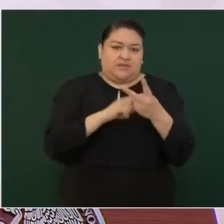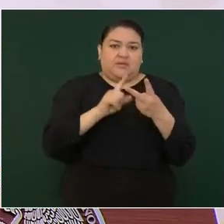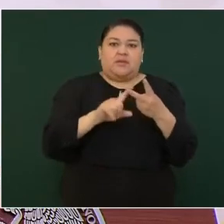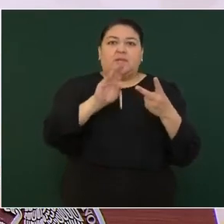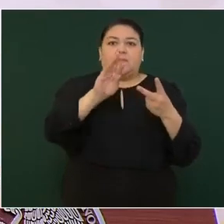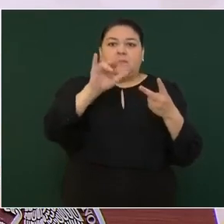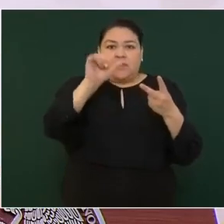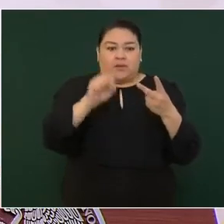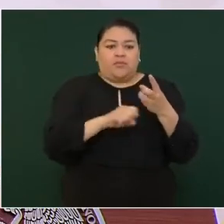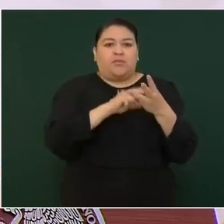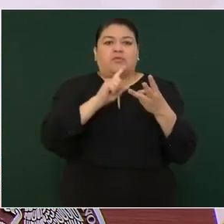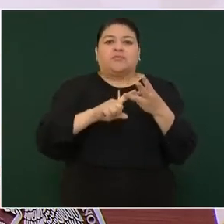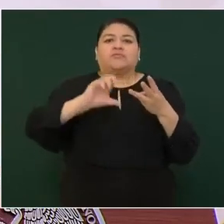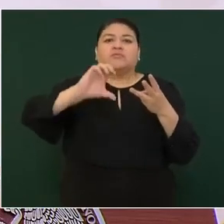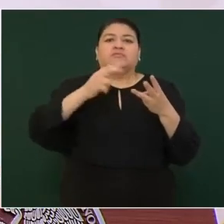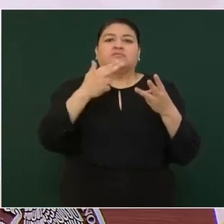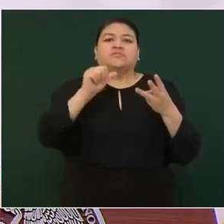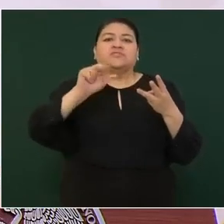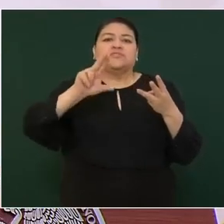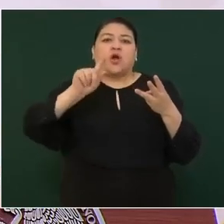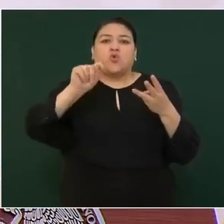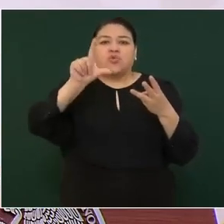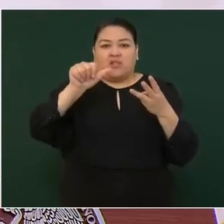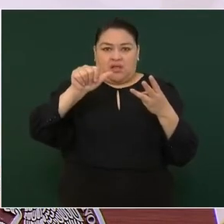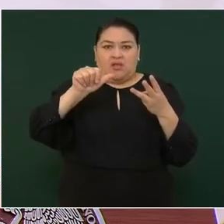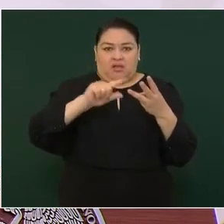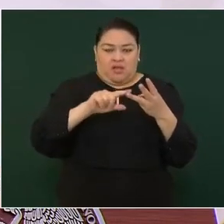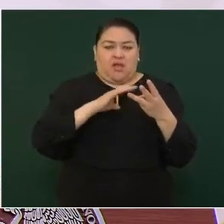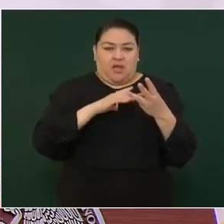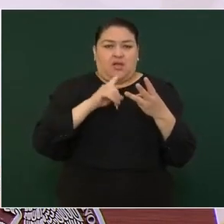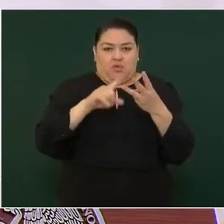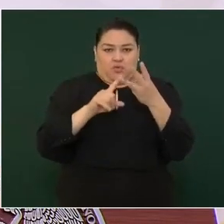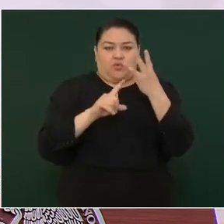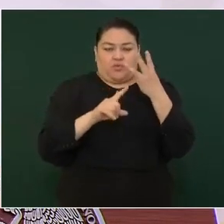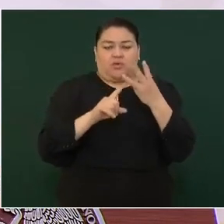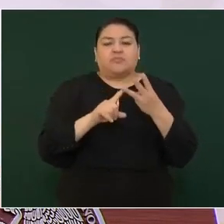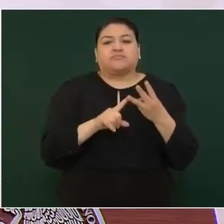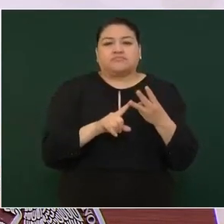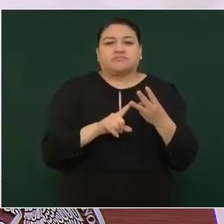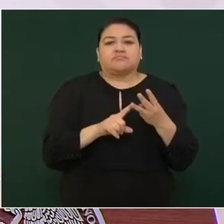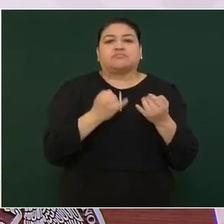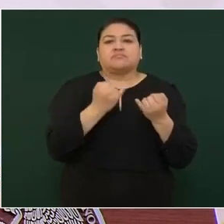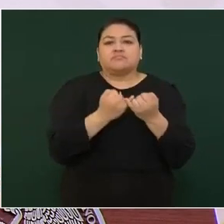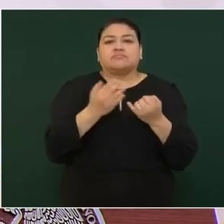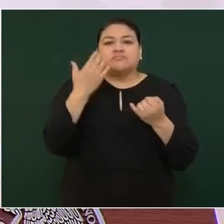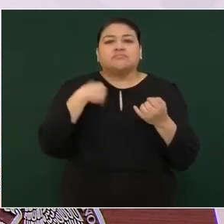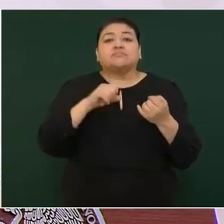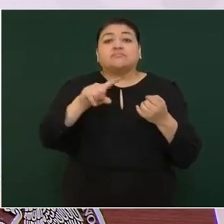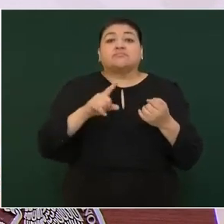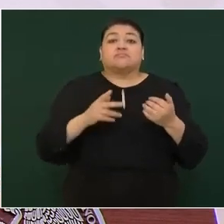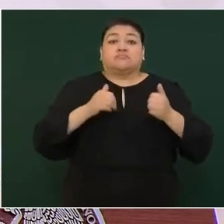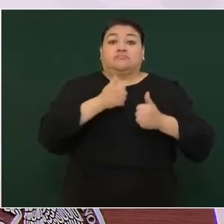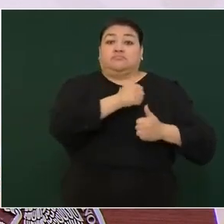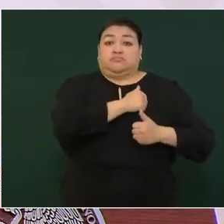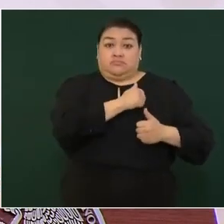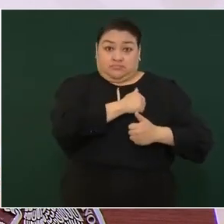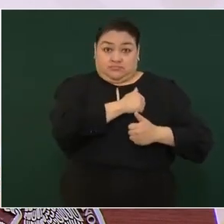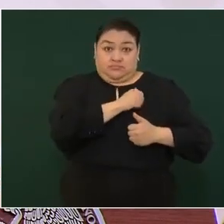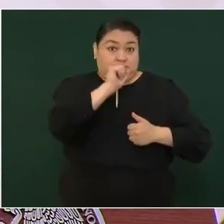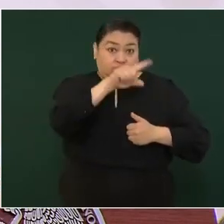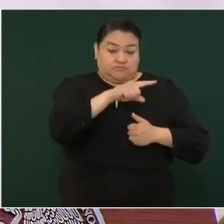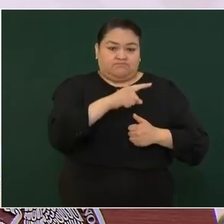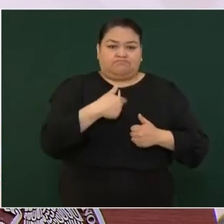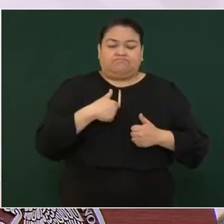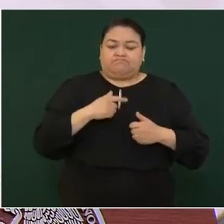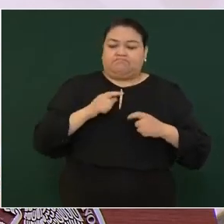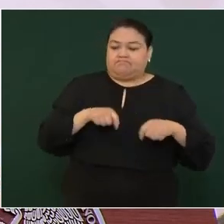Bravo dos, en Chautla de Tapia una más. También el Ejército cedió a la